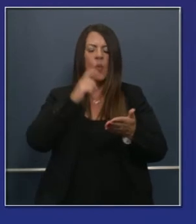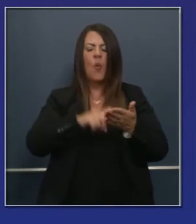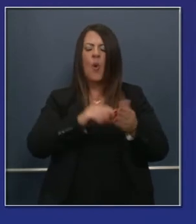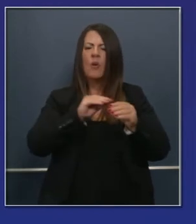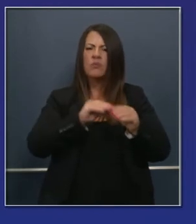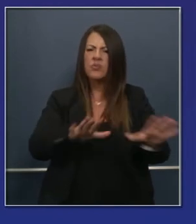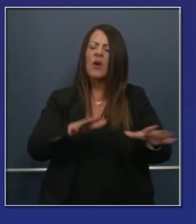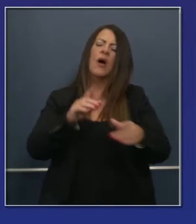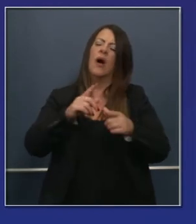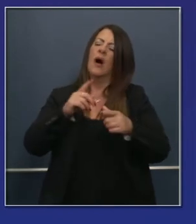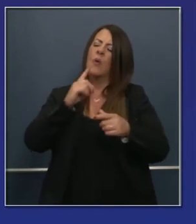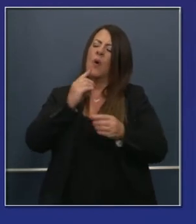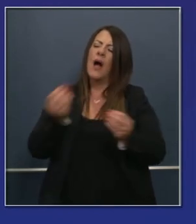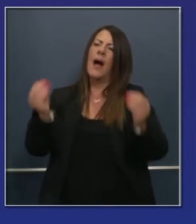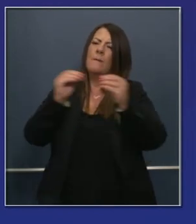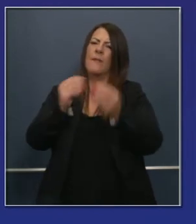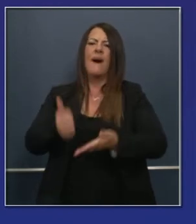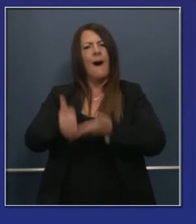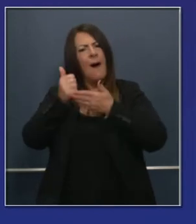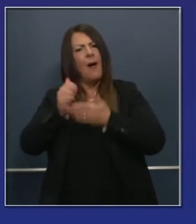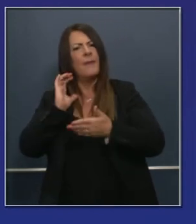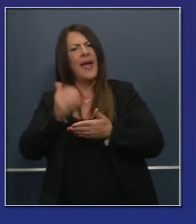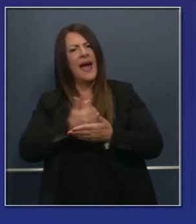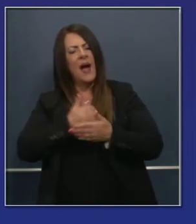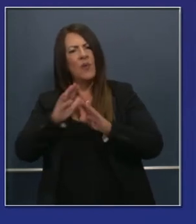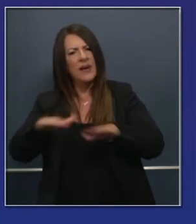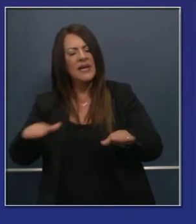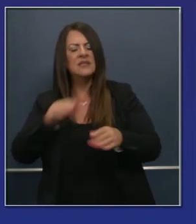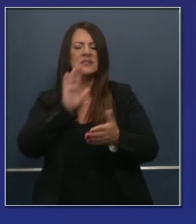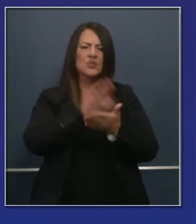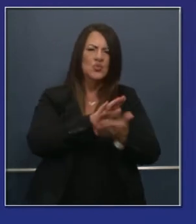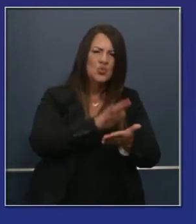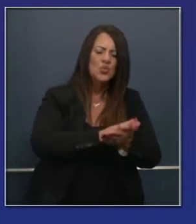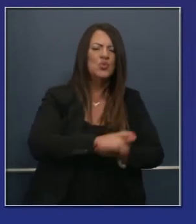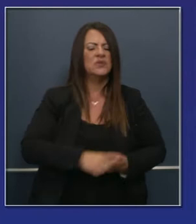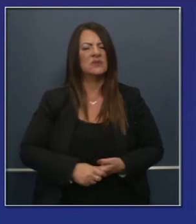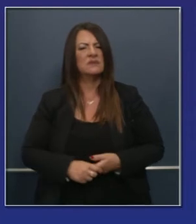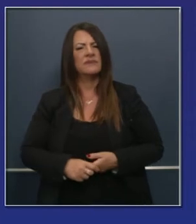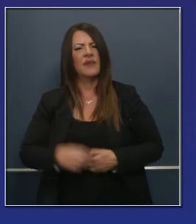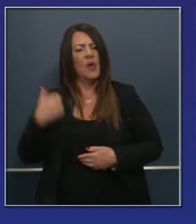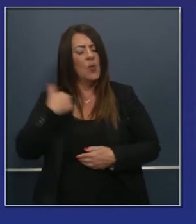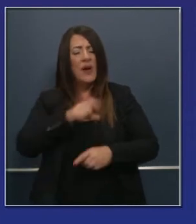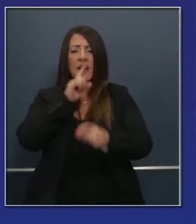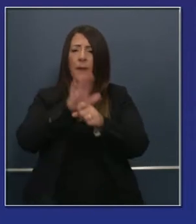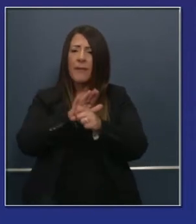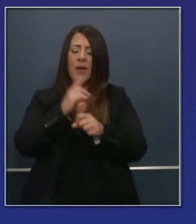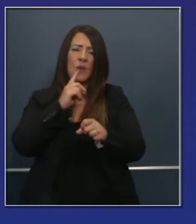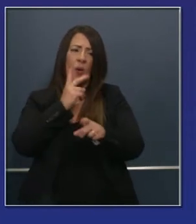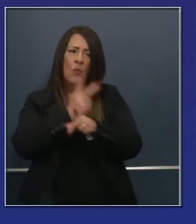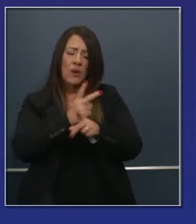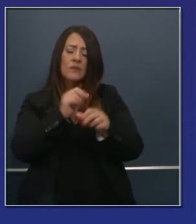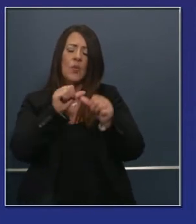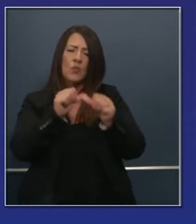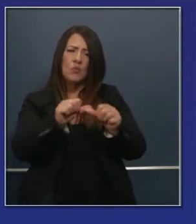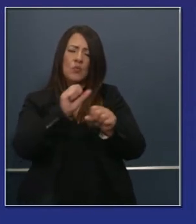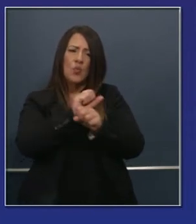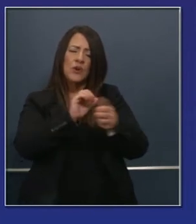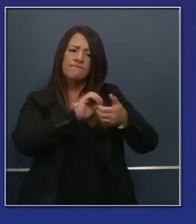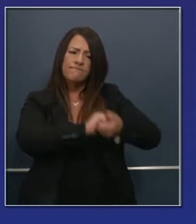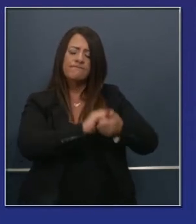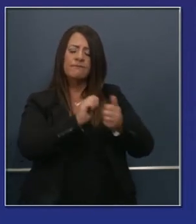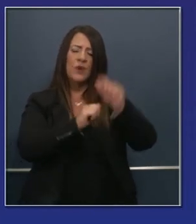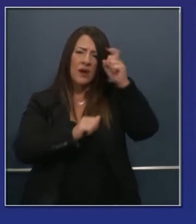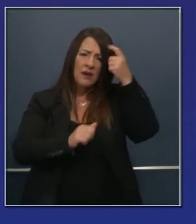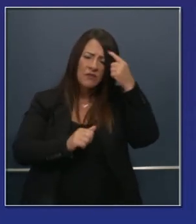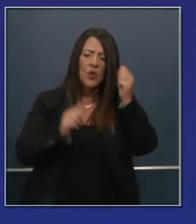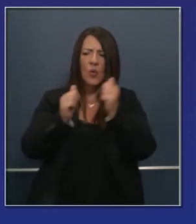a luchar contra la infección y contra la transmisión y el costo que eso representa en la comunidad y en la escuela. Seguimos comprometidos con lo que dijo el Departamento